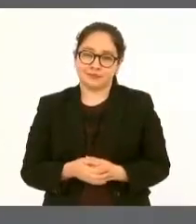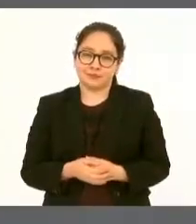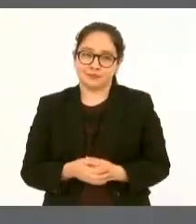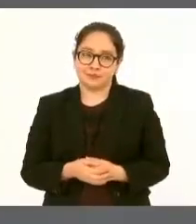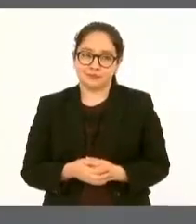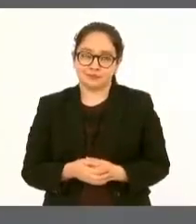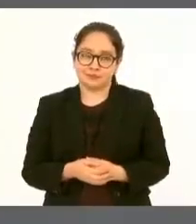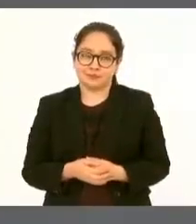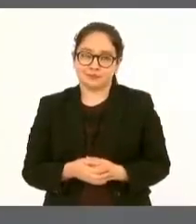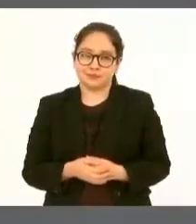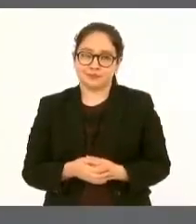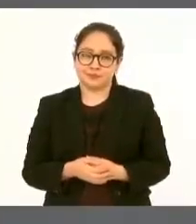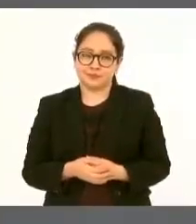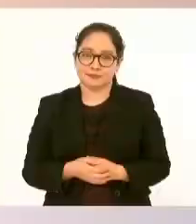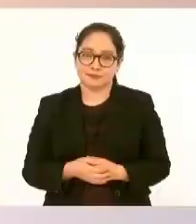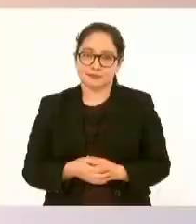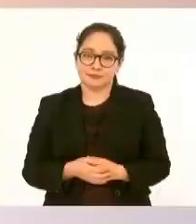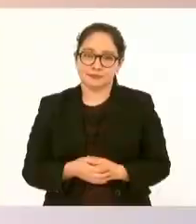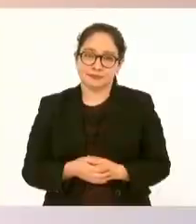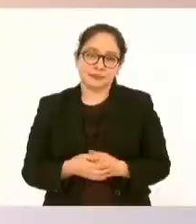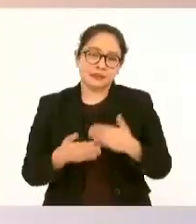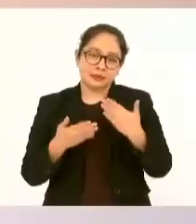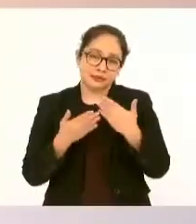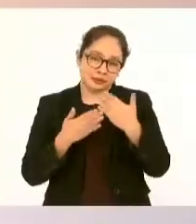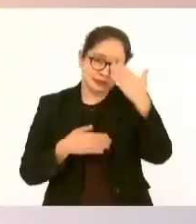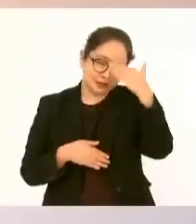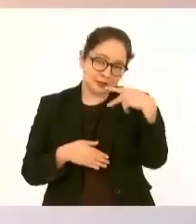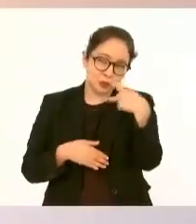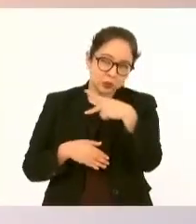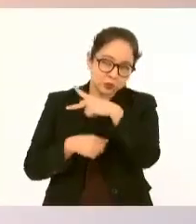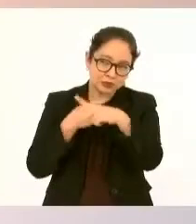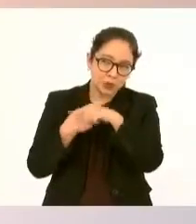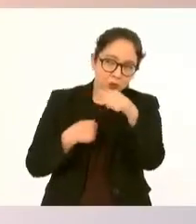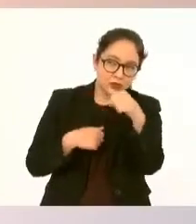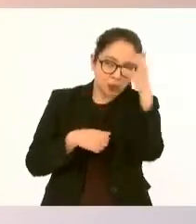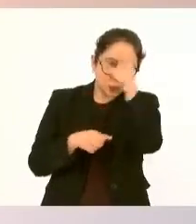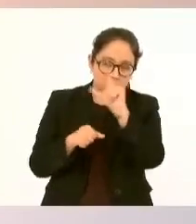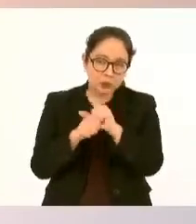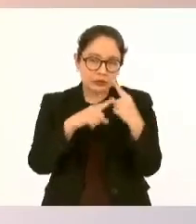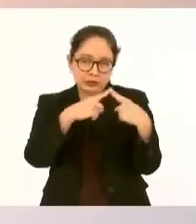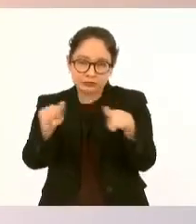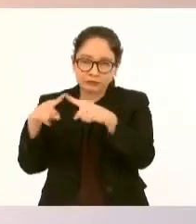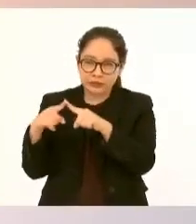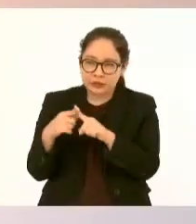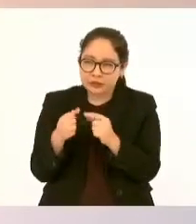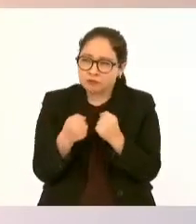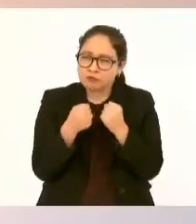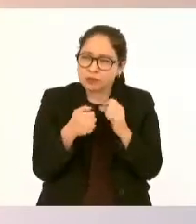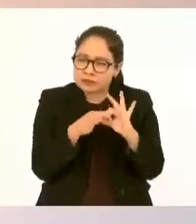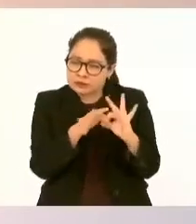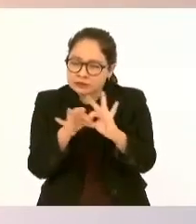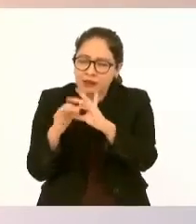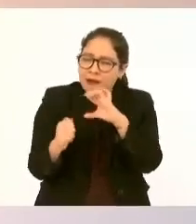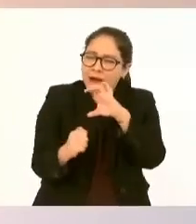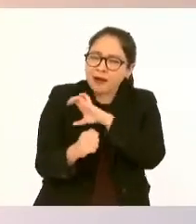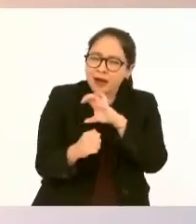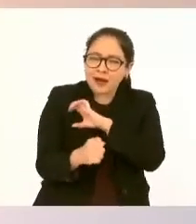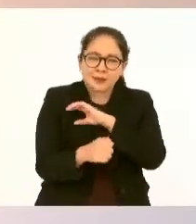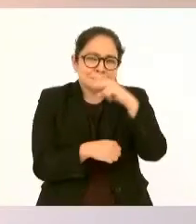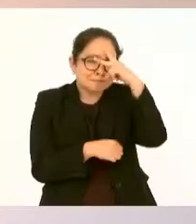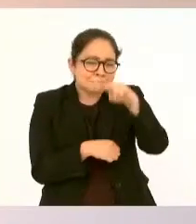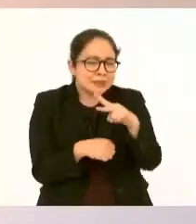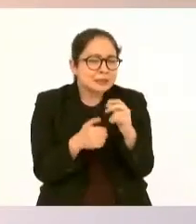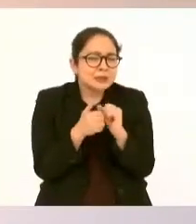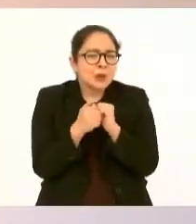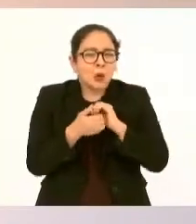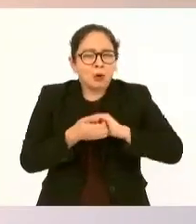fraternidad, de afecto, cariño